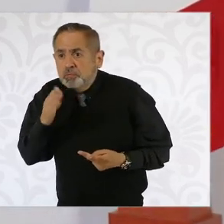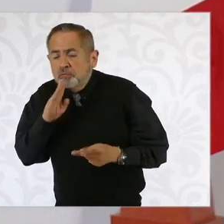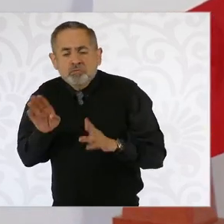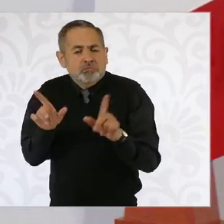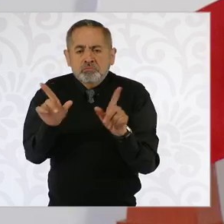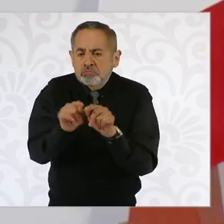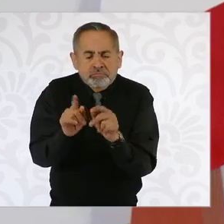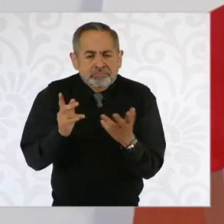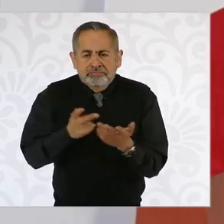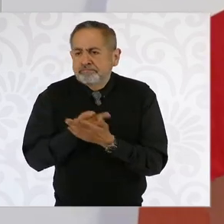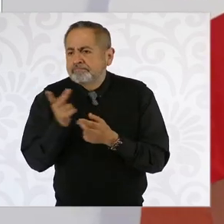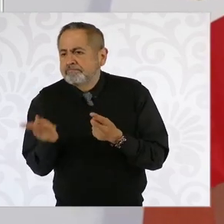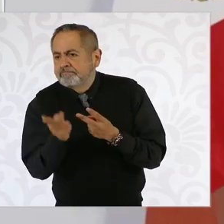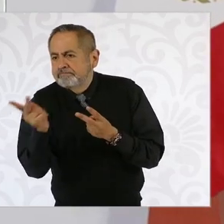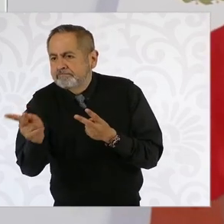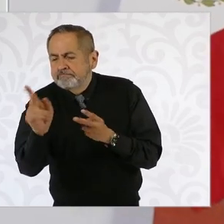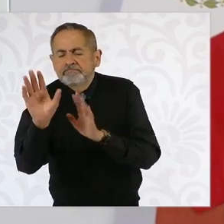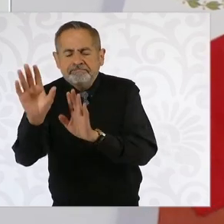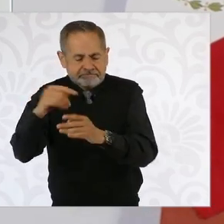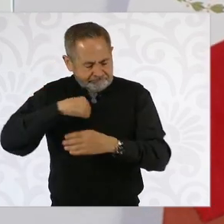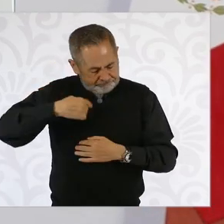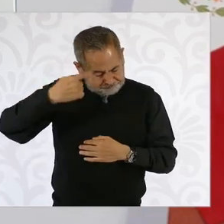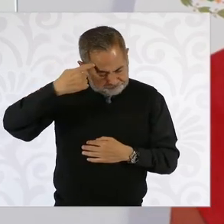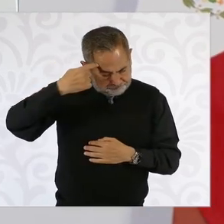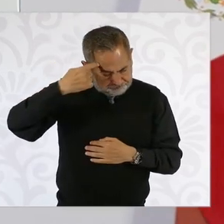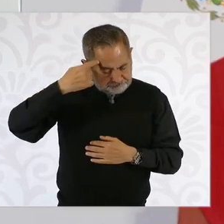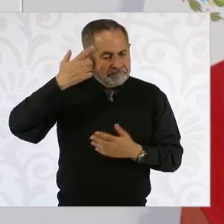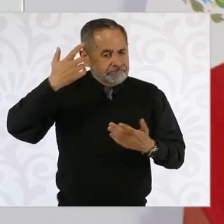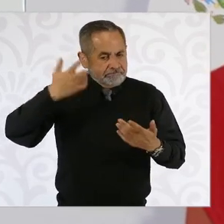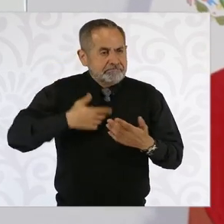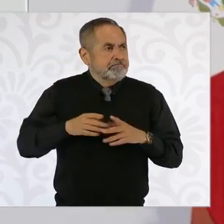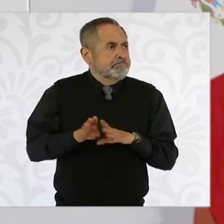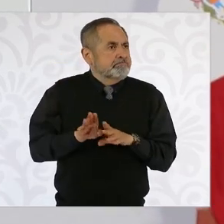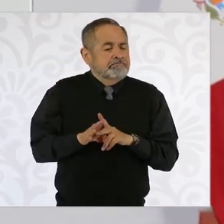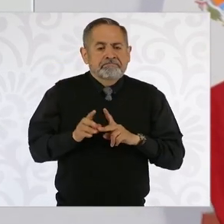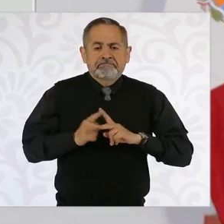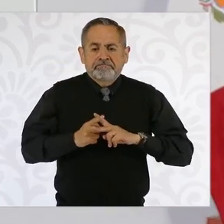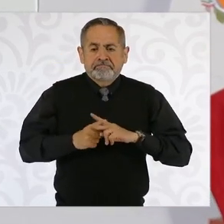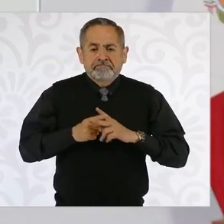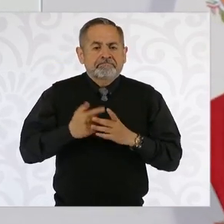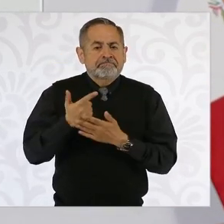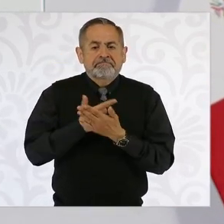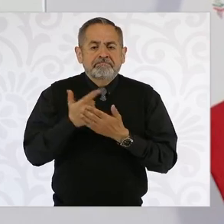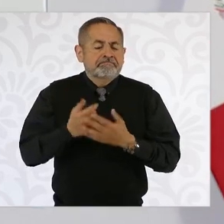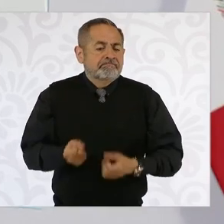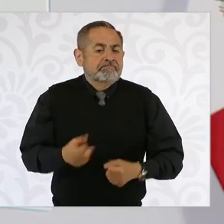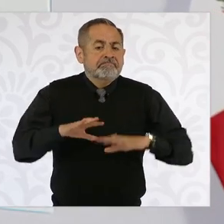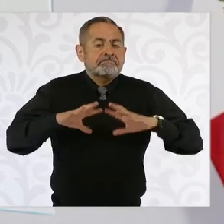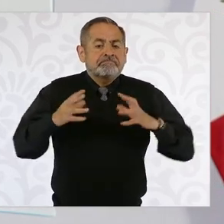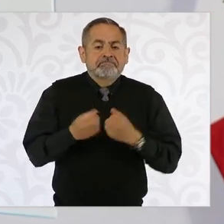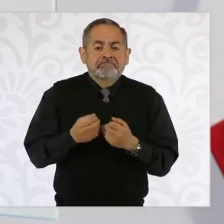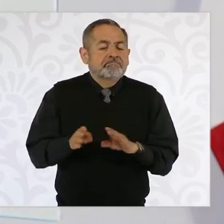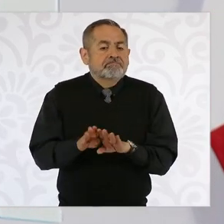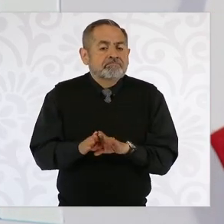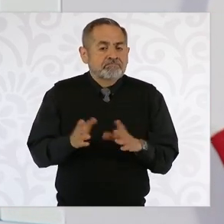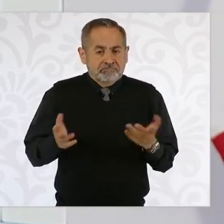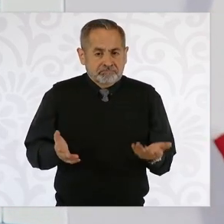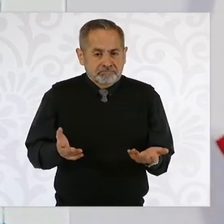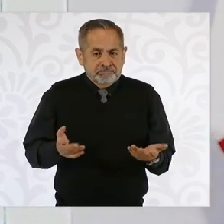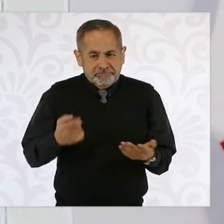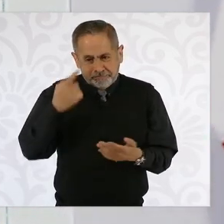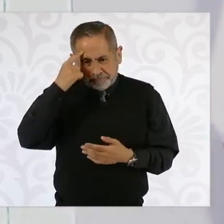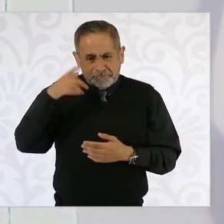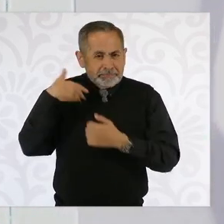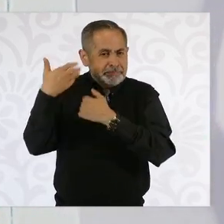Eso nos va a dar una idea general de cómo atender